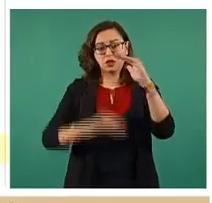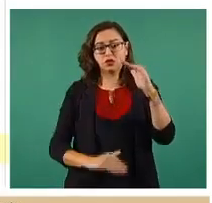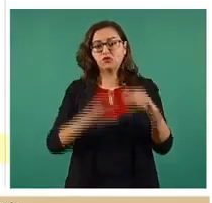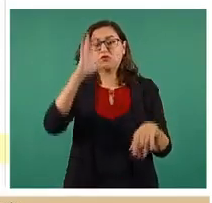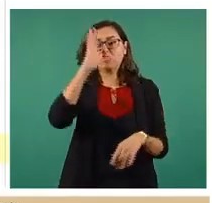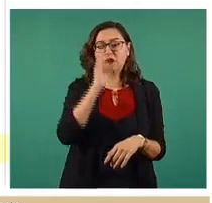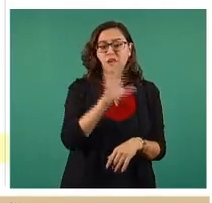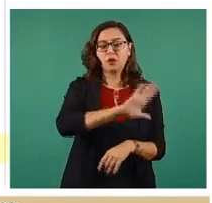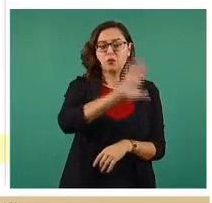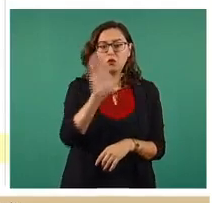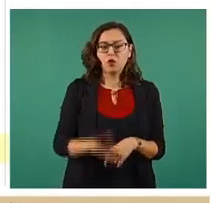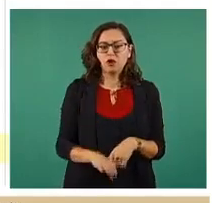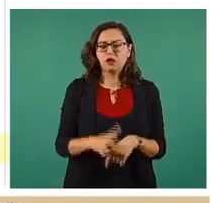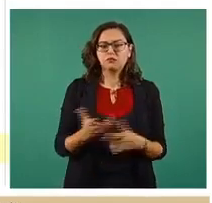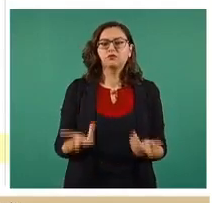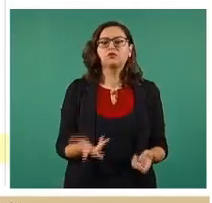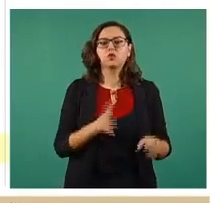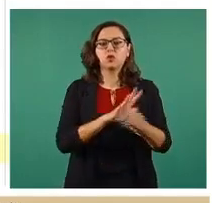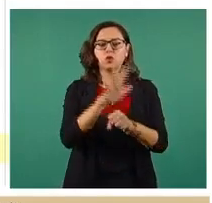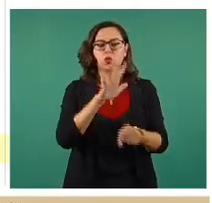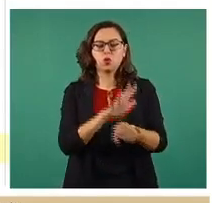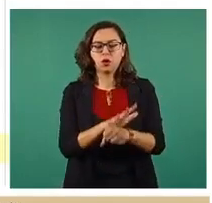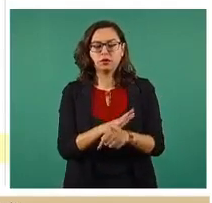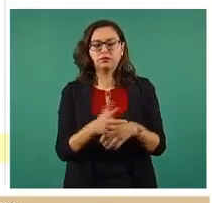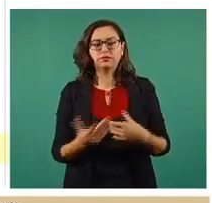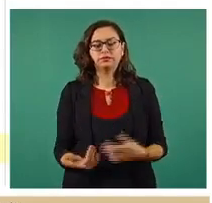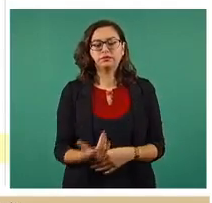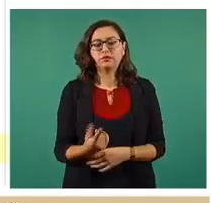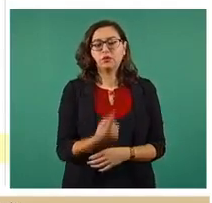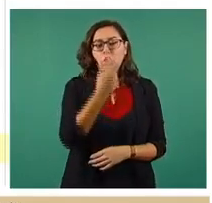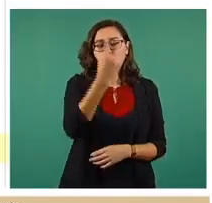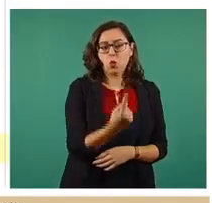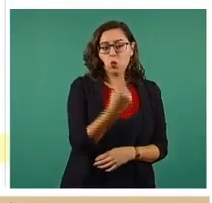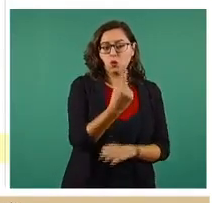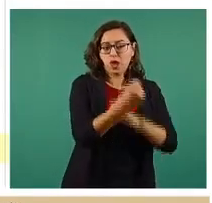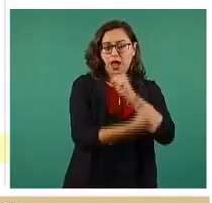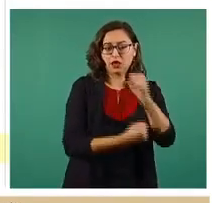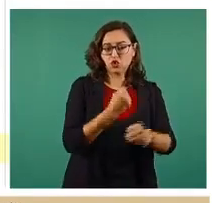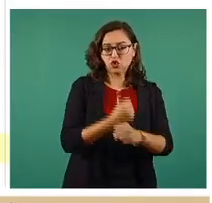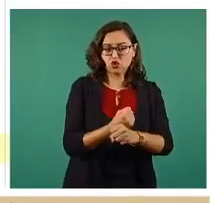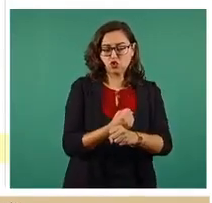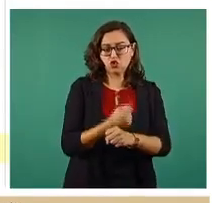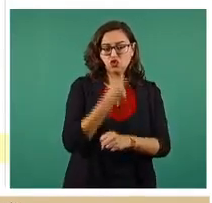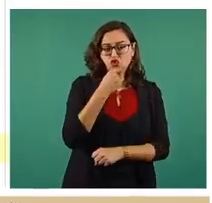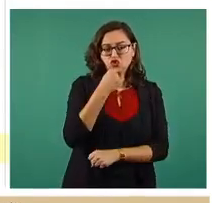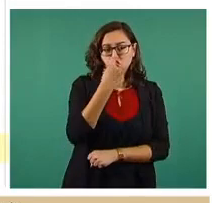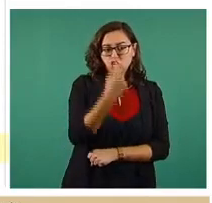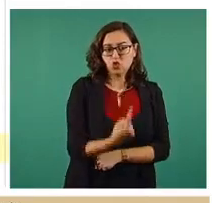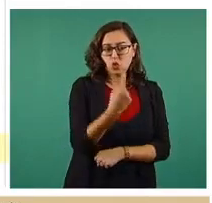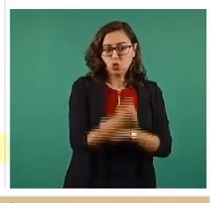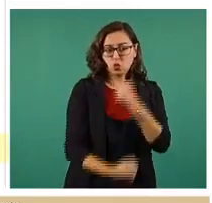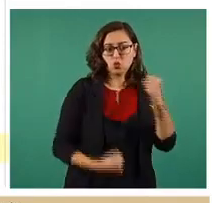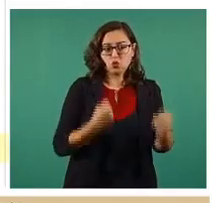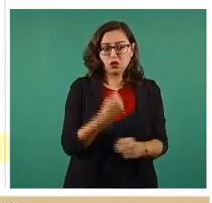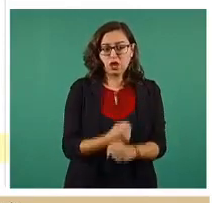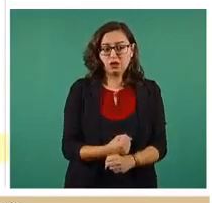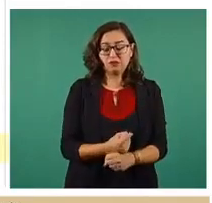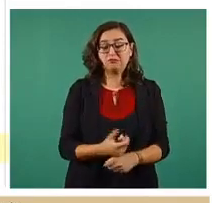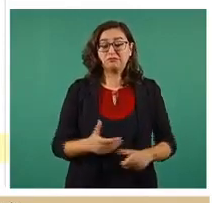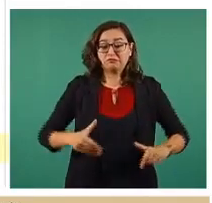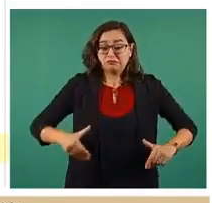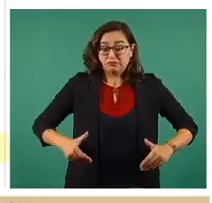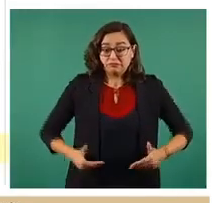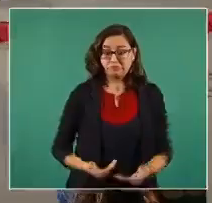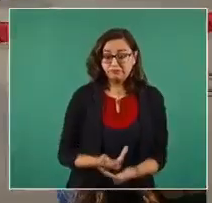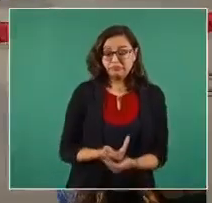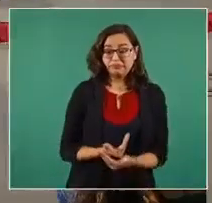por distintos grupos de edad. Están menores de un año, donde las causas relacionadas con el parto y el nacimiento son la causa